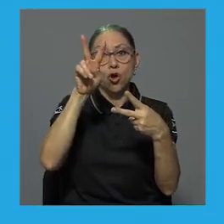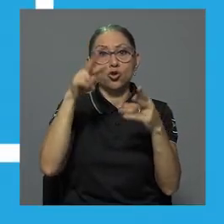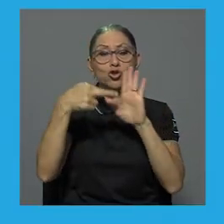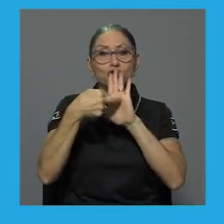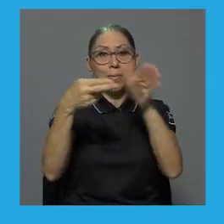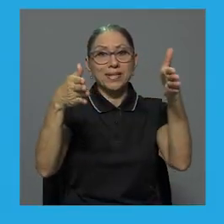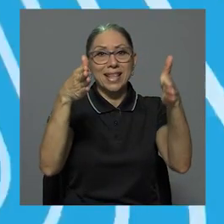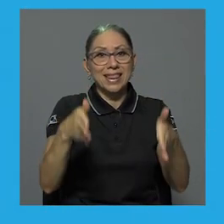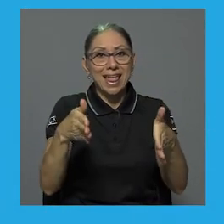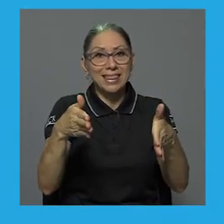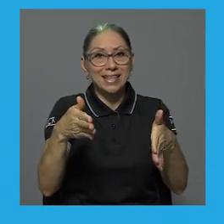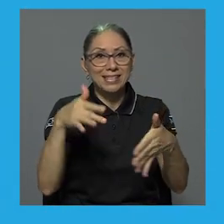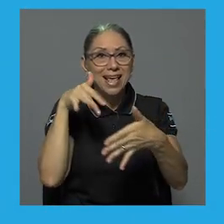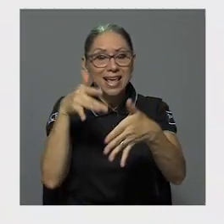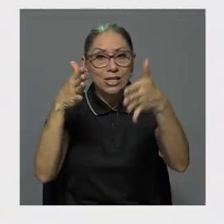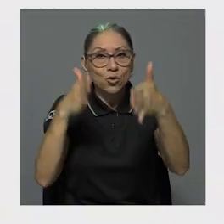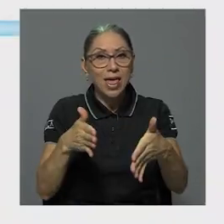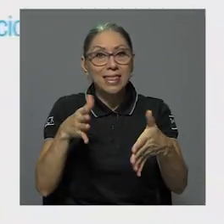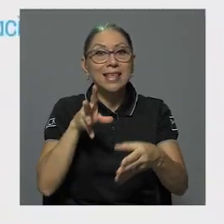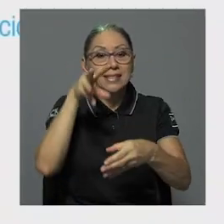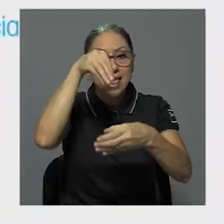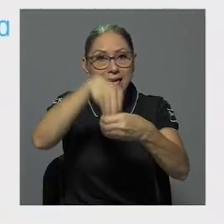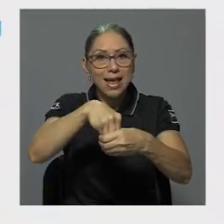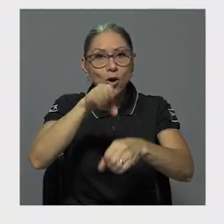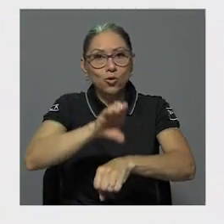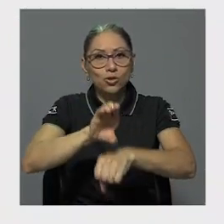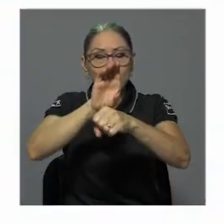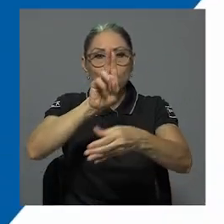estudiantiles en el consejo universitario.